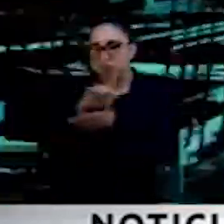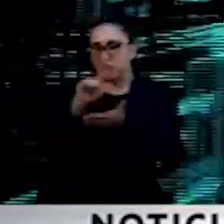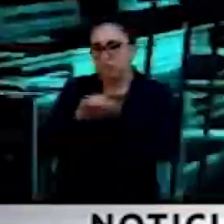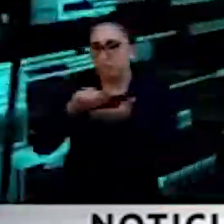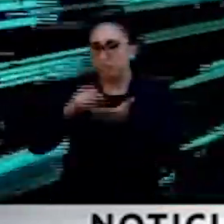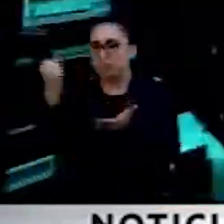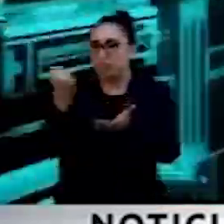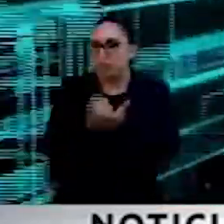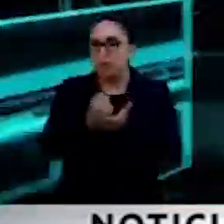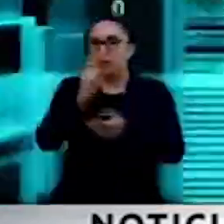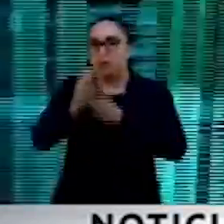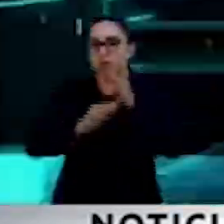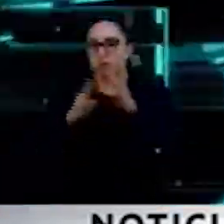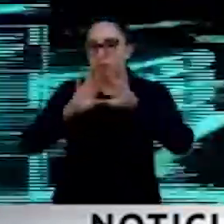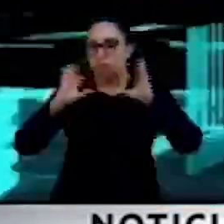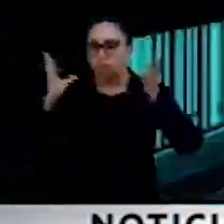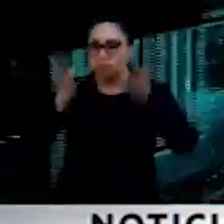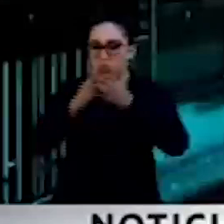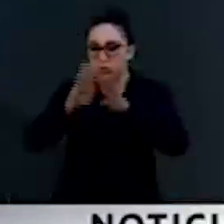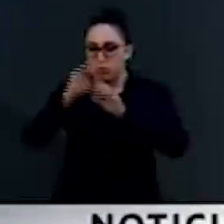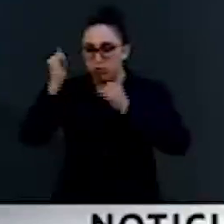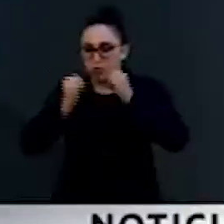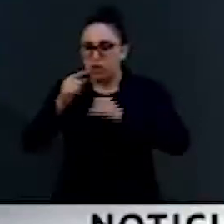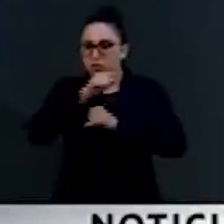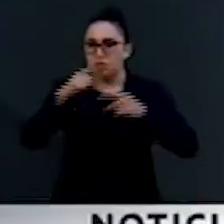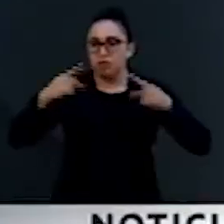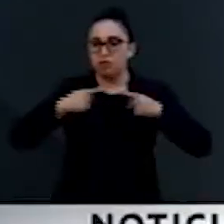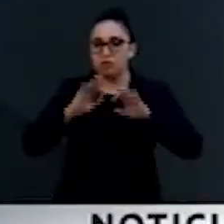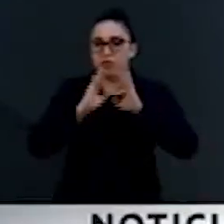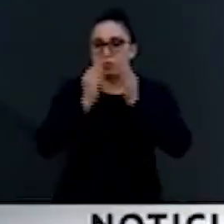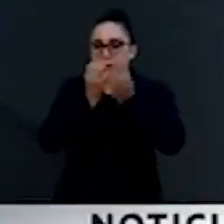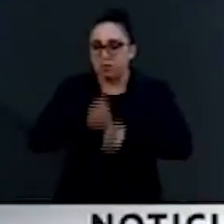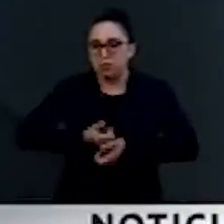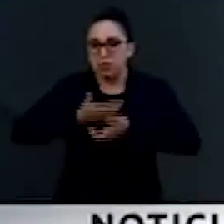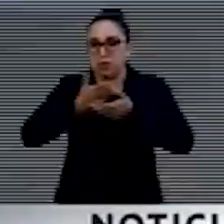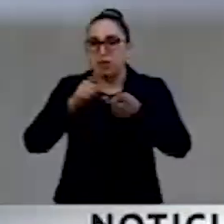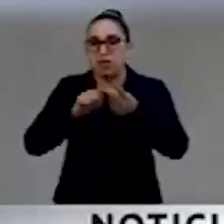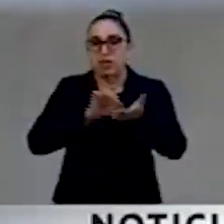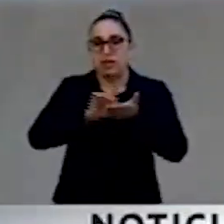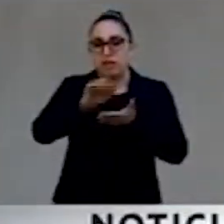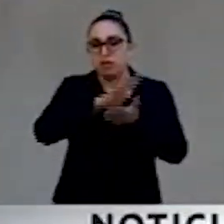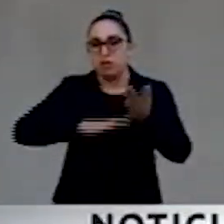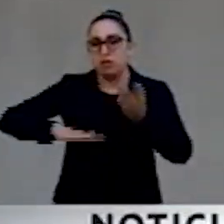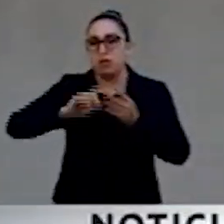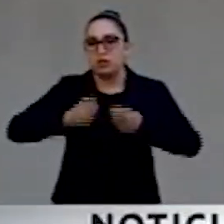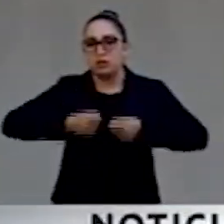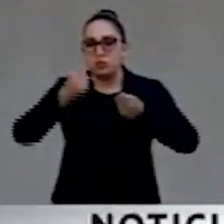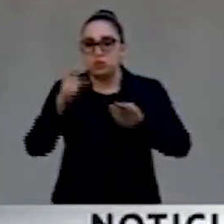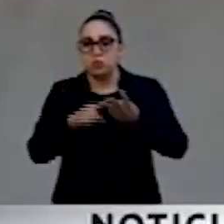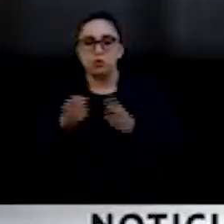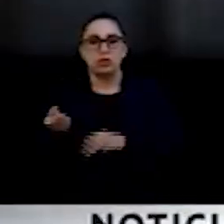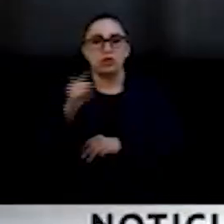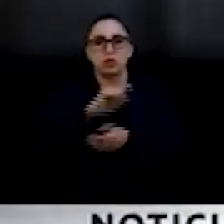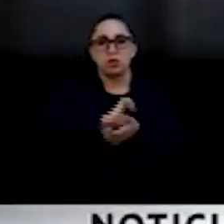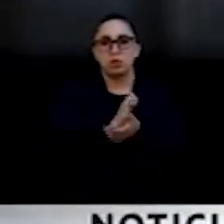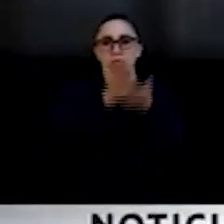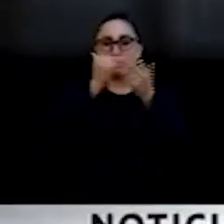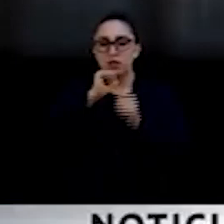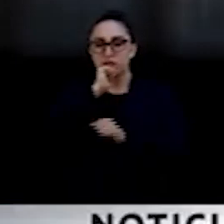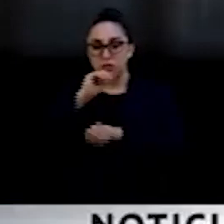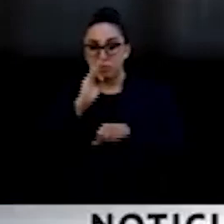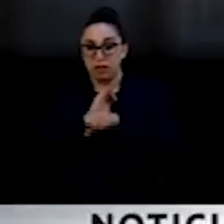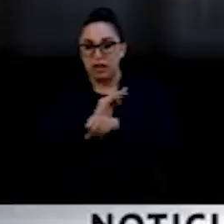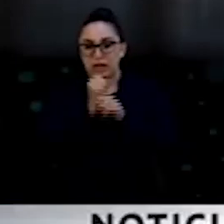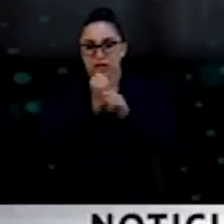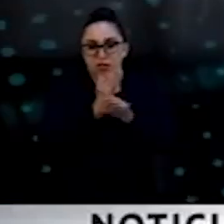sobre el ciberespacio en cuanto a libertad de expresión, el derecho a un espacio seguro y sin discriminación, defensa y protección de datos